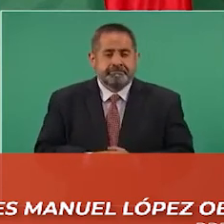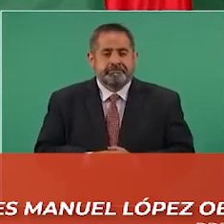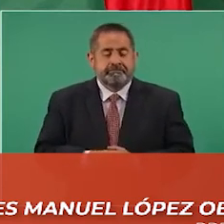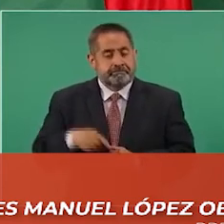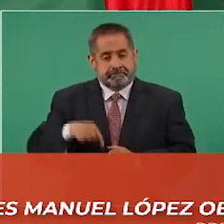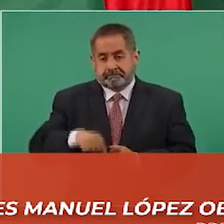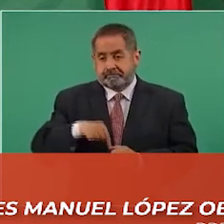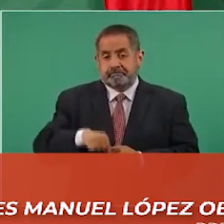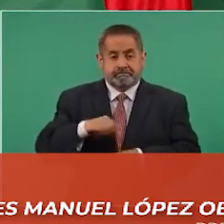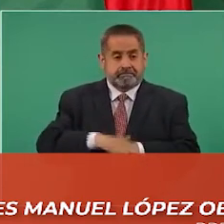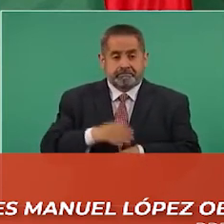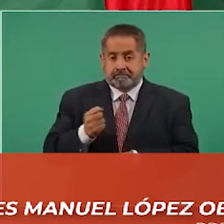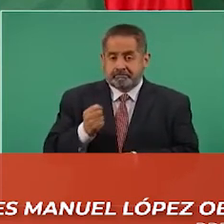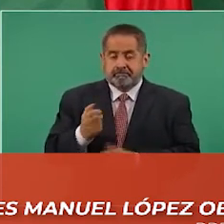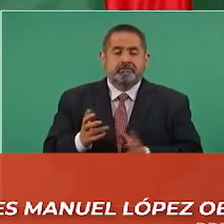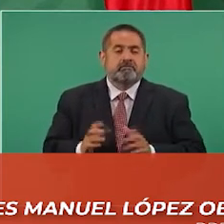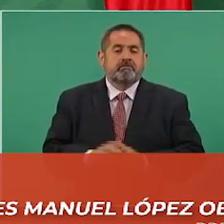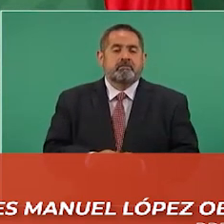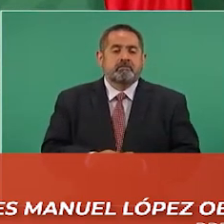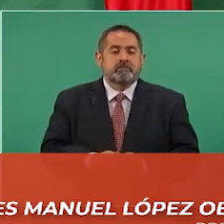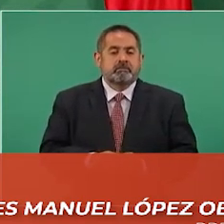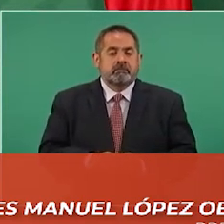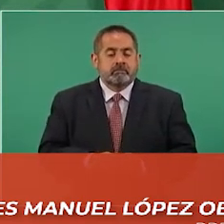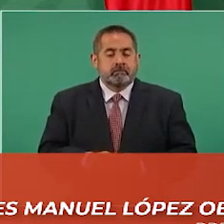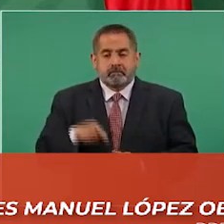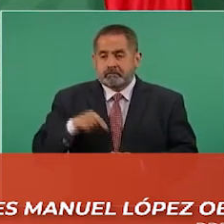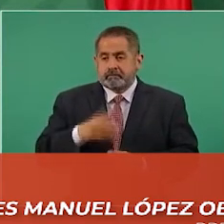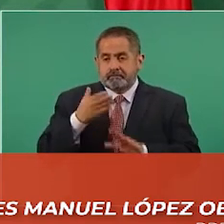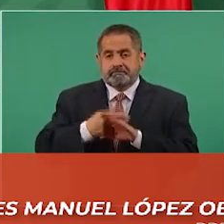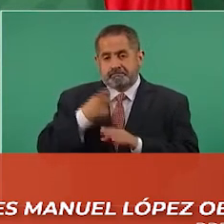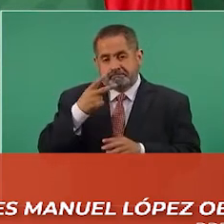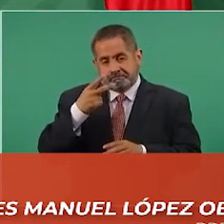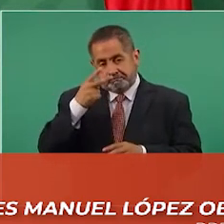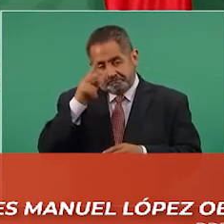aquí es donde afecta más.